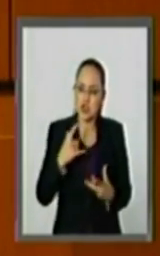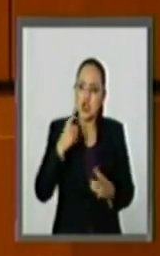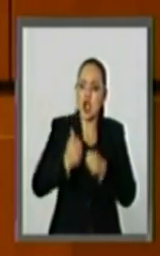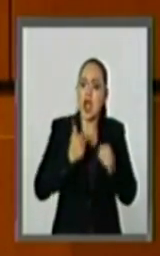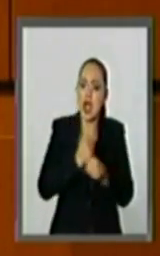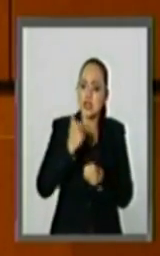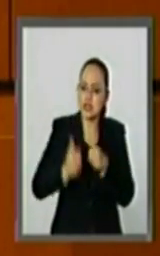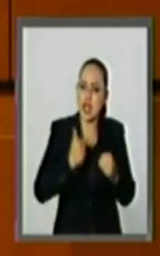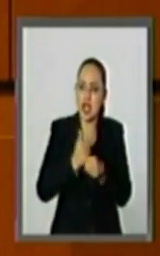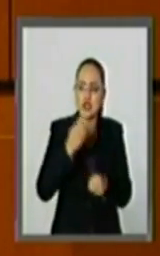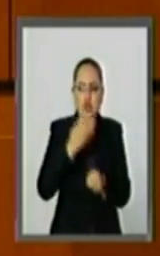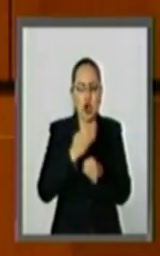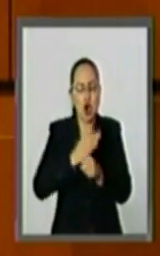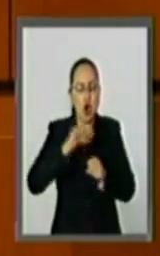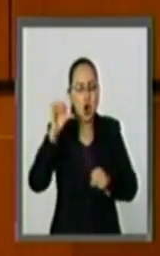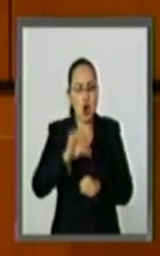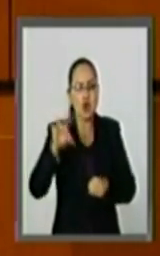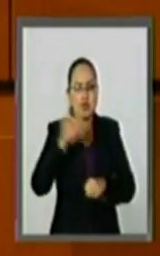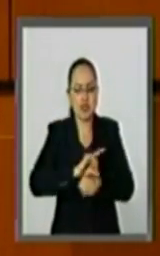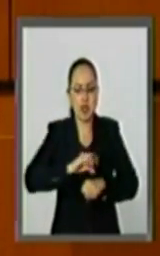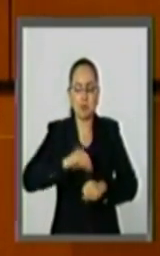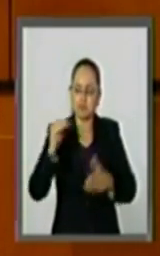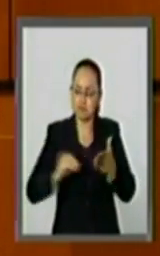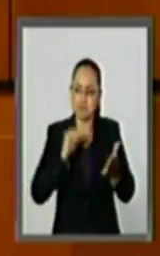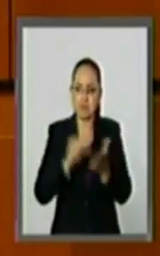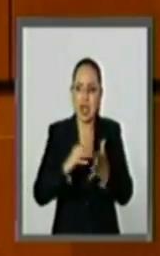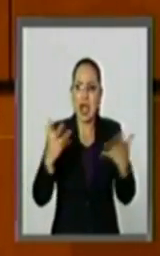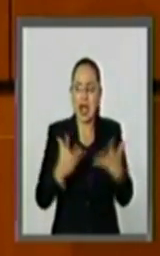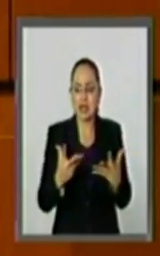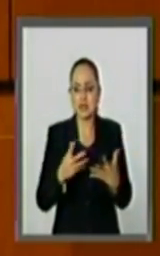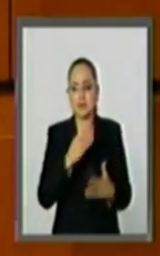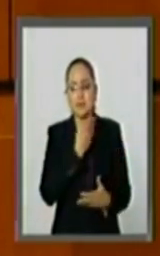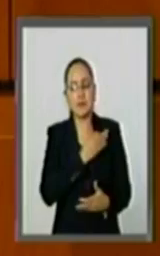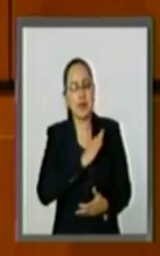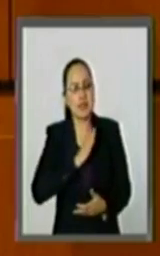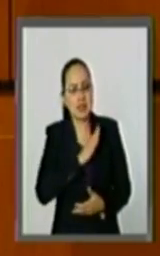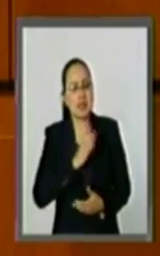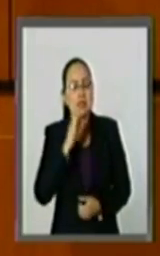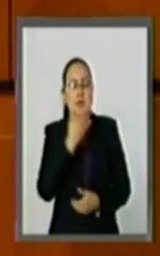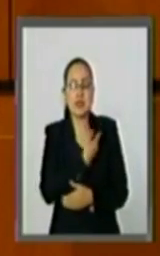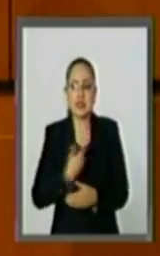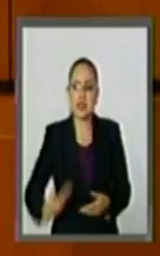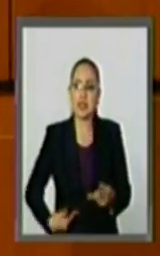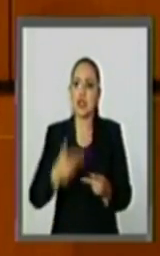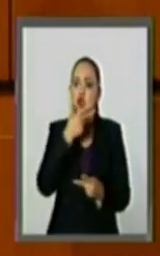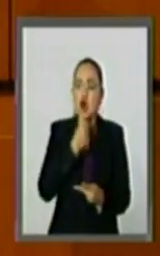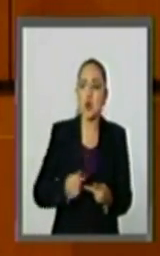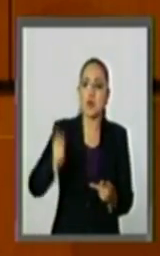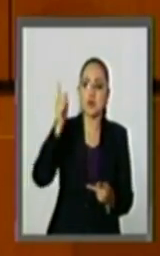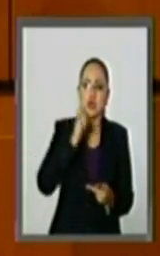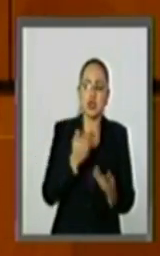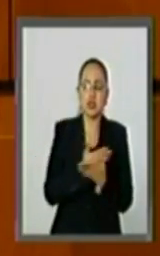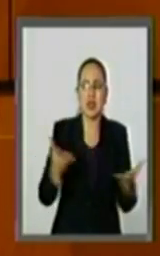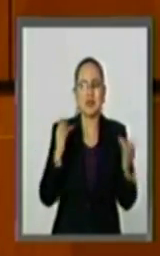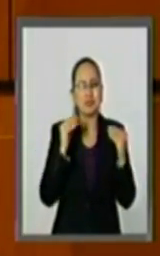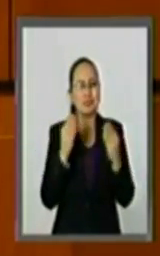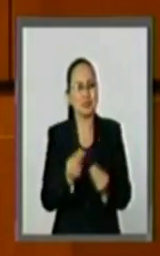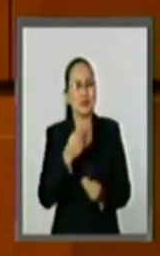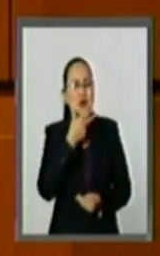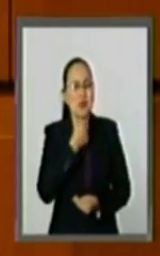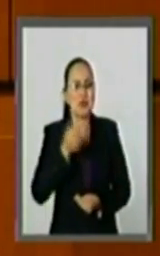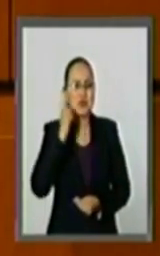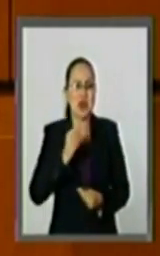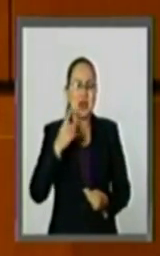hoy logramos concretar. Felicidades presidentas, presidente, felicidades a muchas mujeres y hombres que